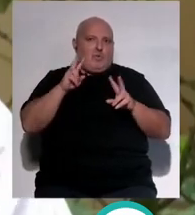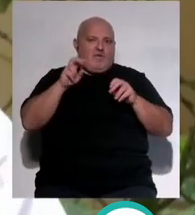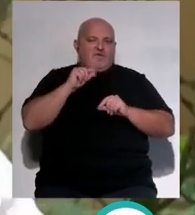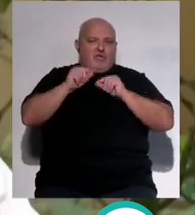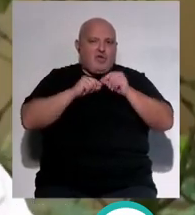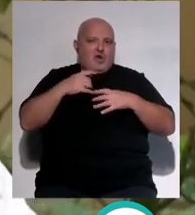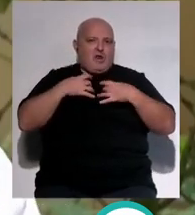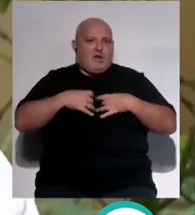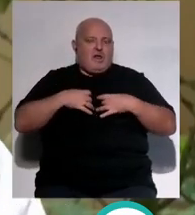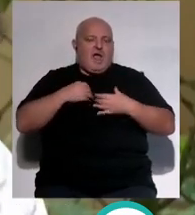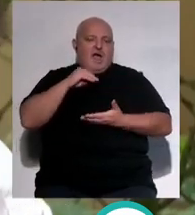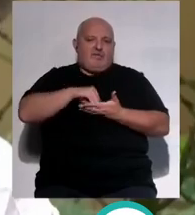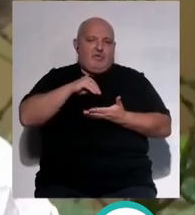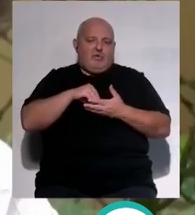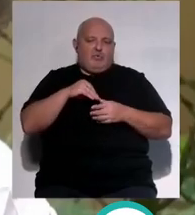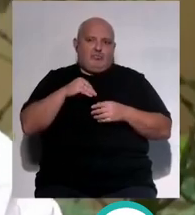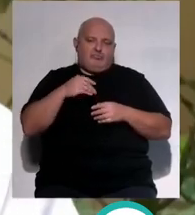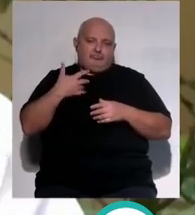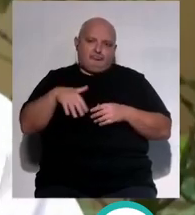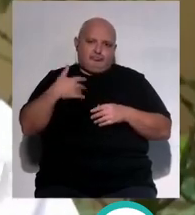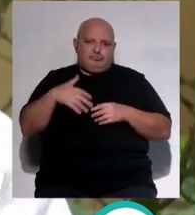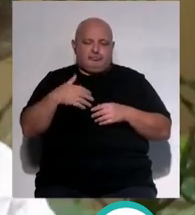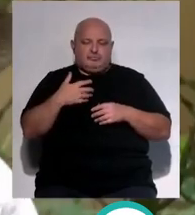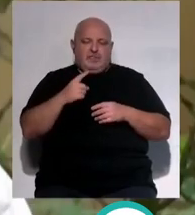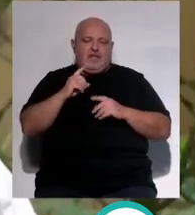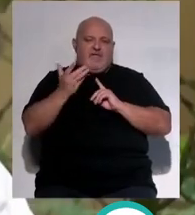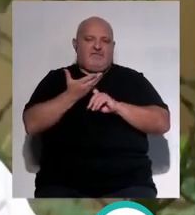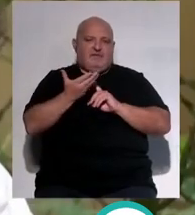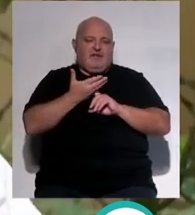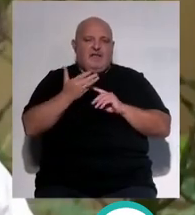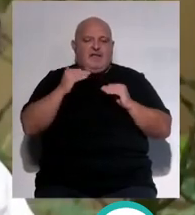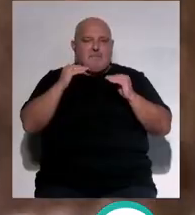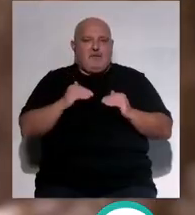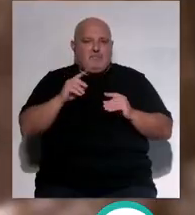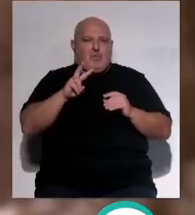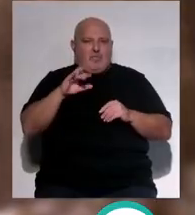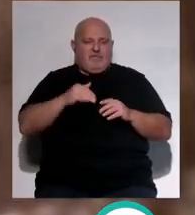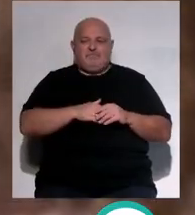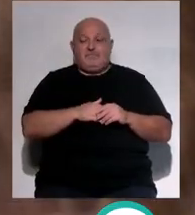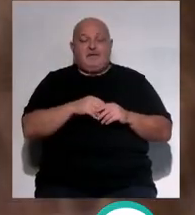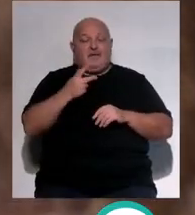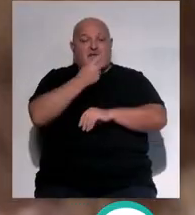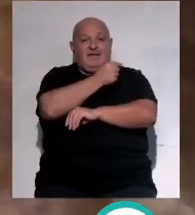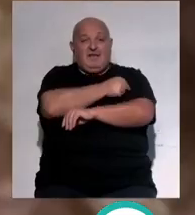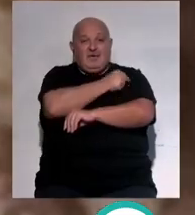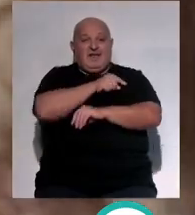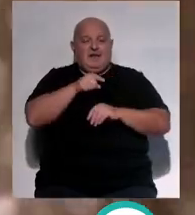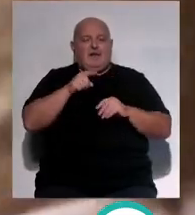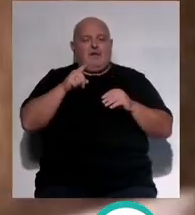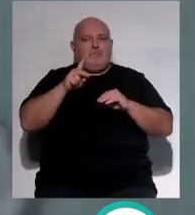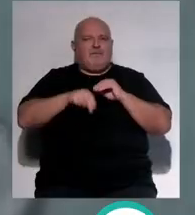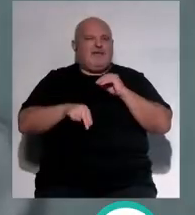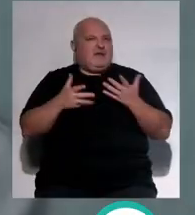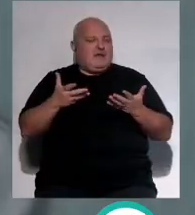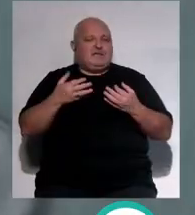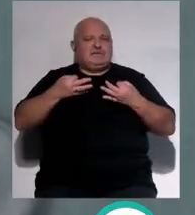infección respiratoria que muchas veces conlleva complicaciones y, por supuesto, por evitar ingresos en la UCI. Con esta inmunización, se previene de forma